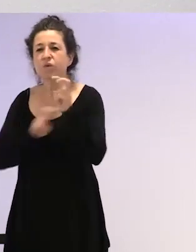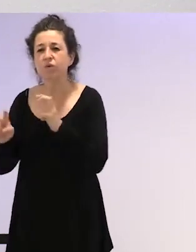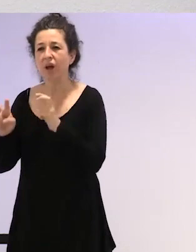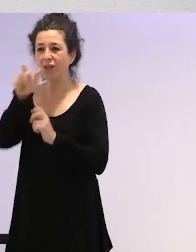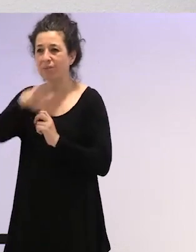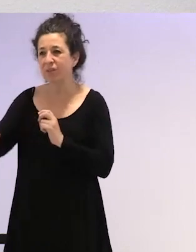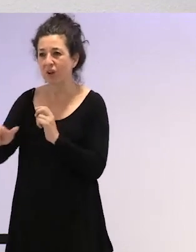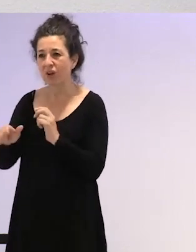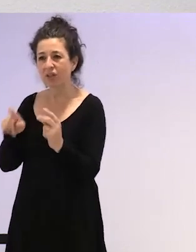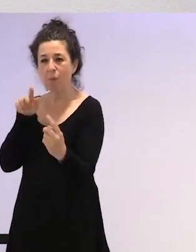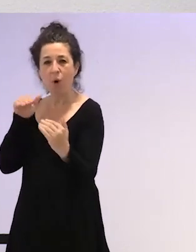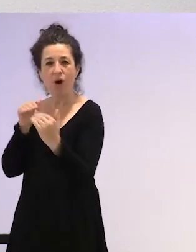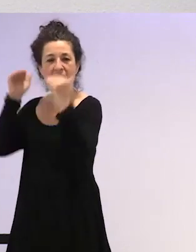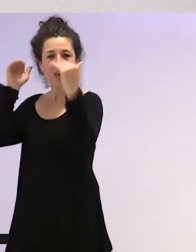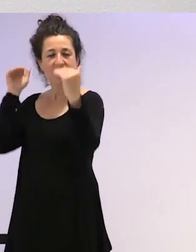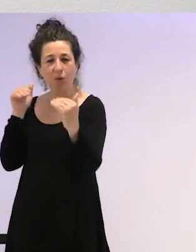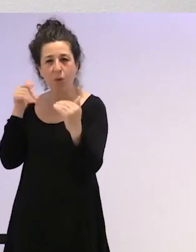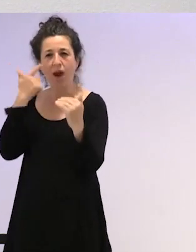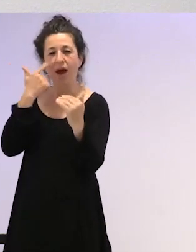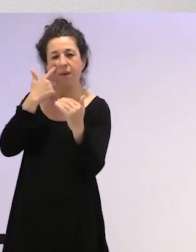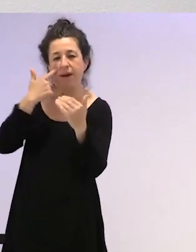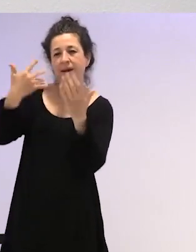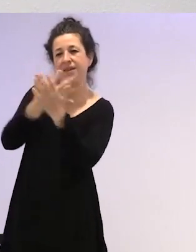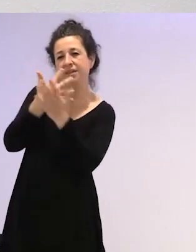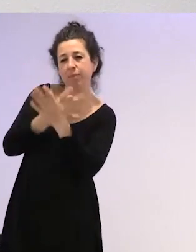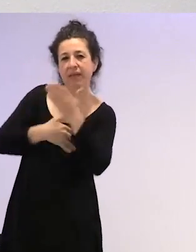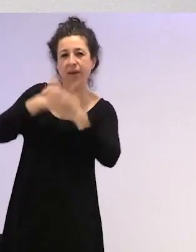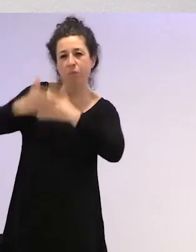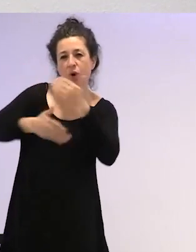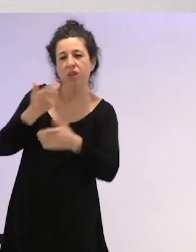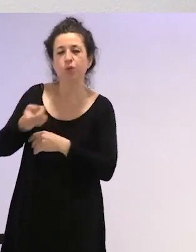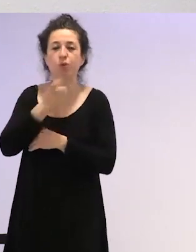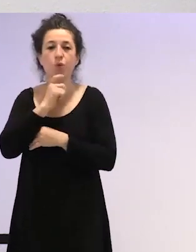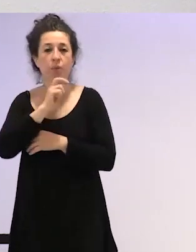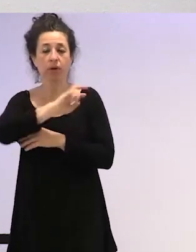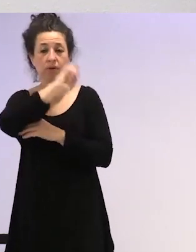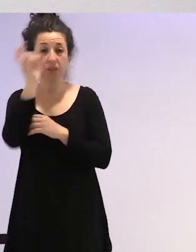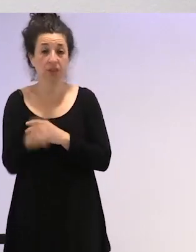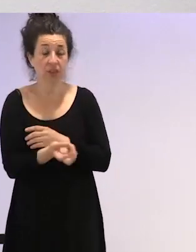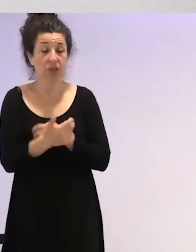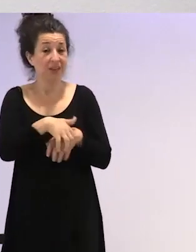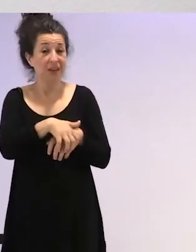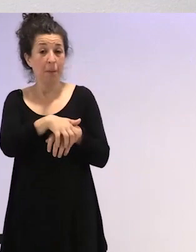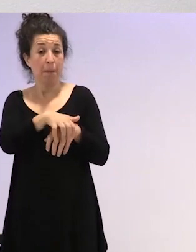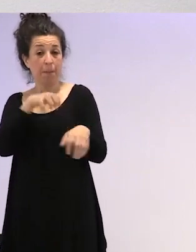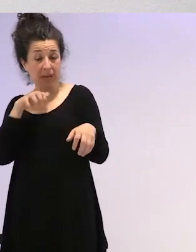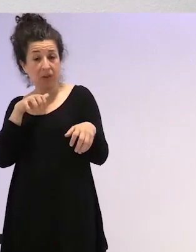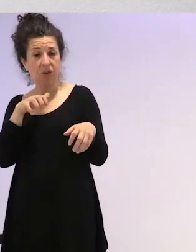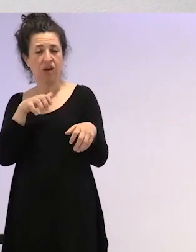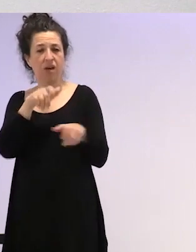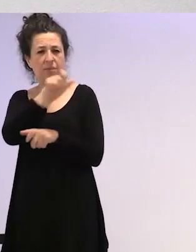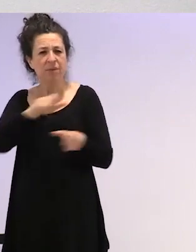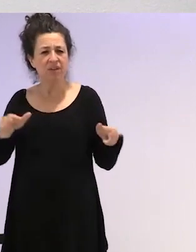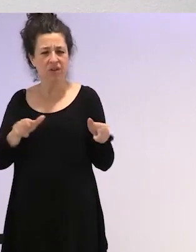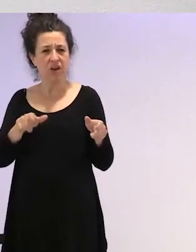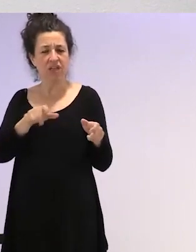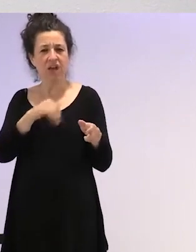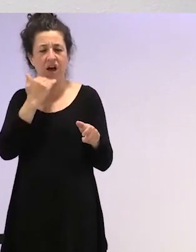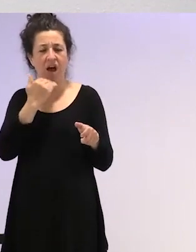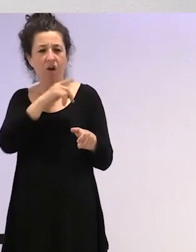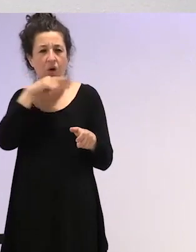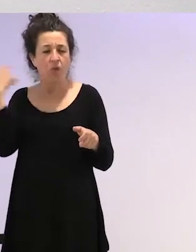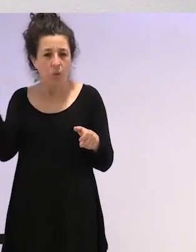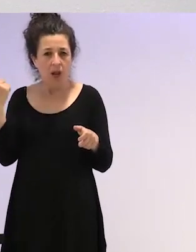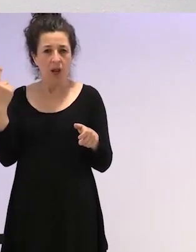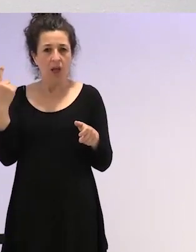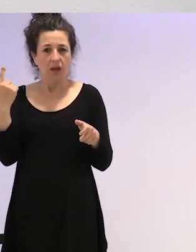expliquen cómo son estos procesos. Quiero decir, dentro de la mayor parte de las personas cuando nos duele algo, vamos al médico, no tenemos ni